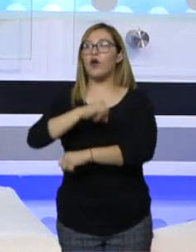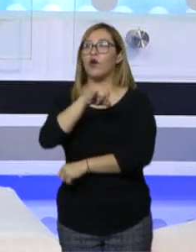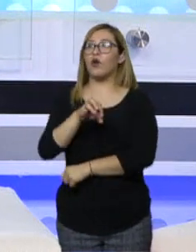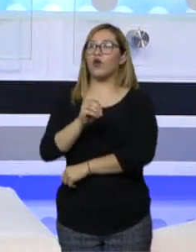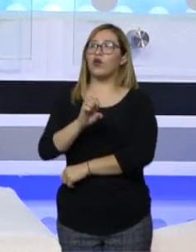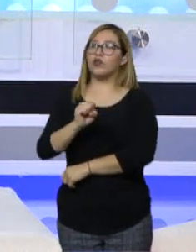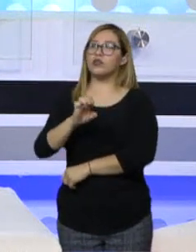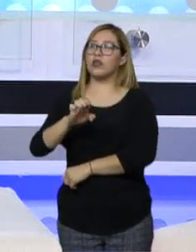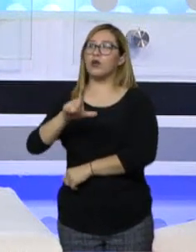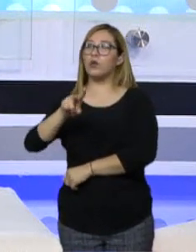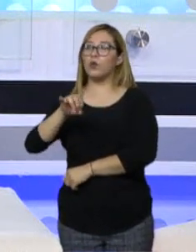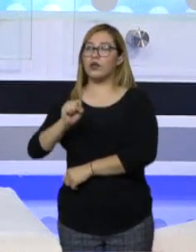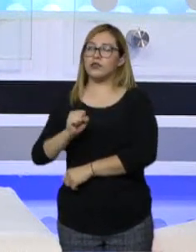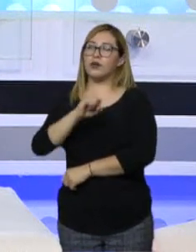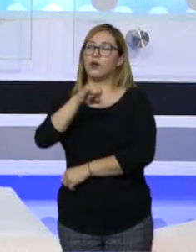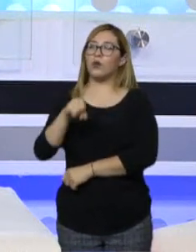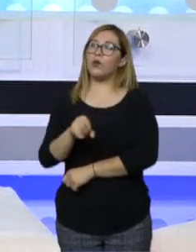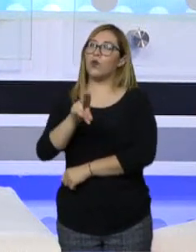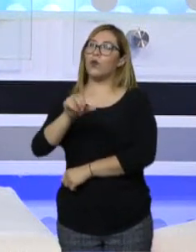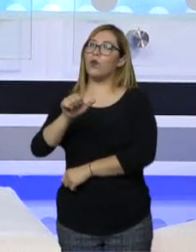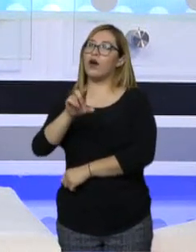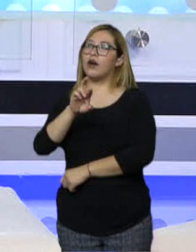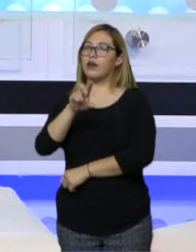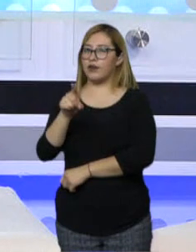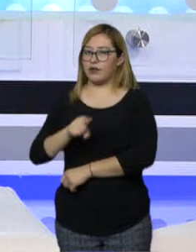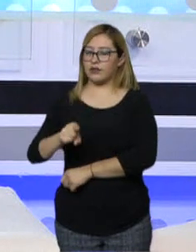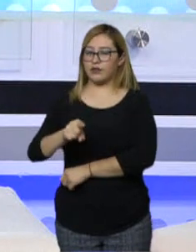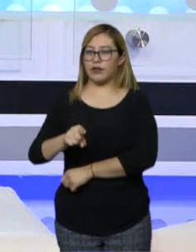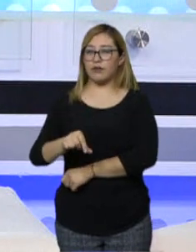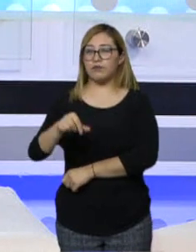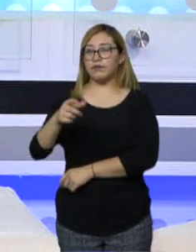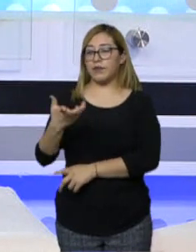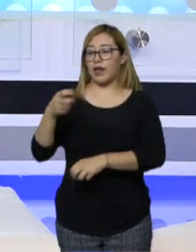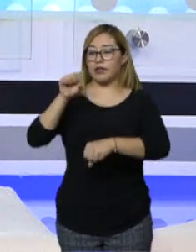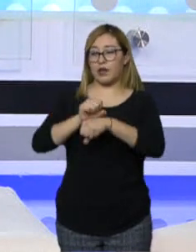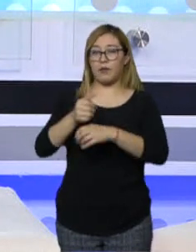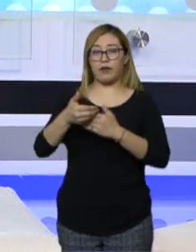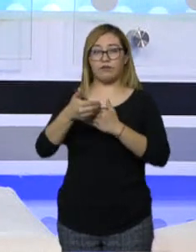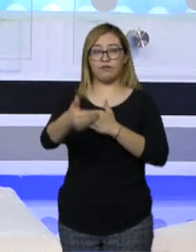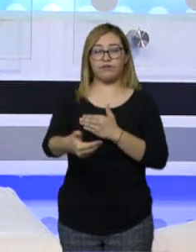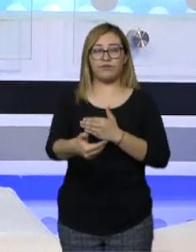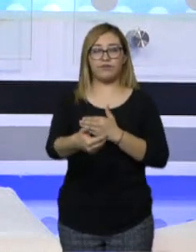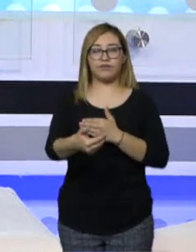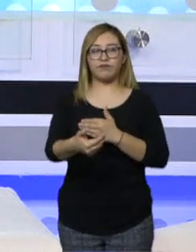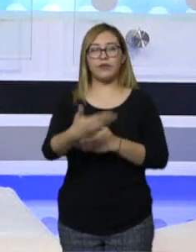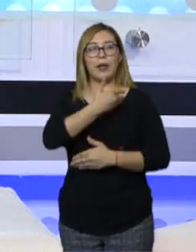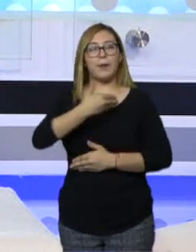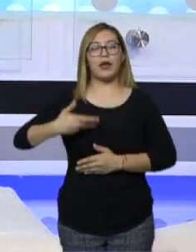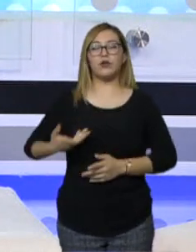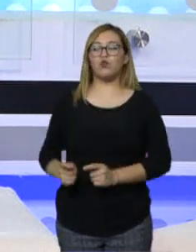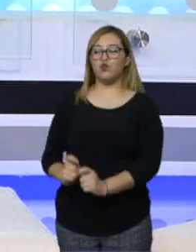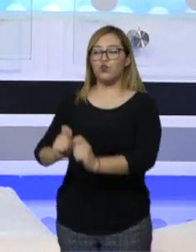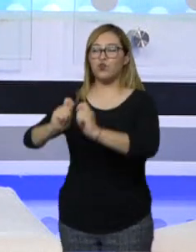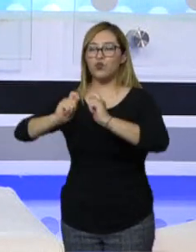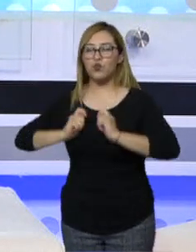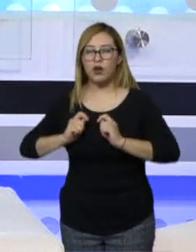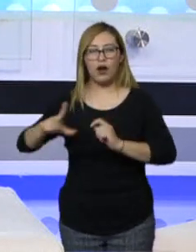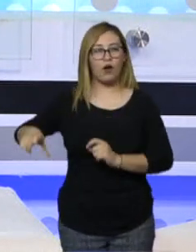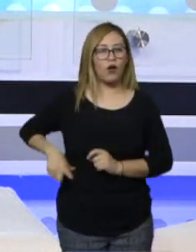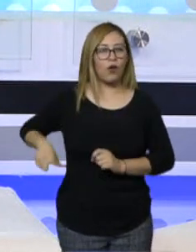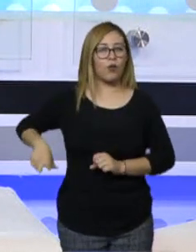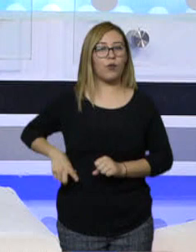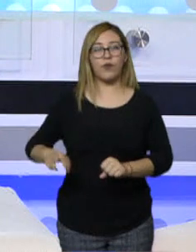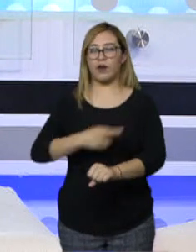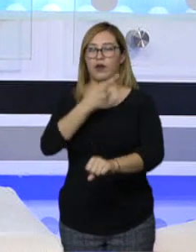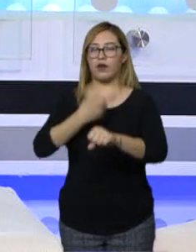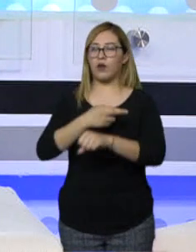Juárez. Esta semana tomó posición como presidente de la Conferencia Nacional de Gobernadores. Juan